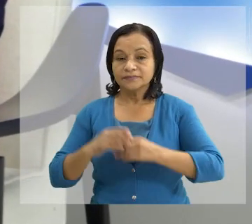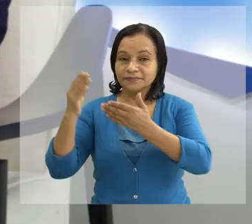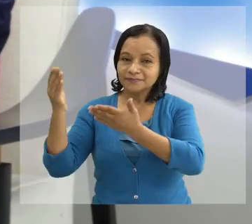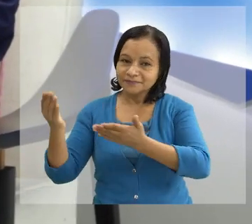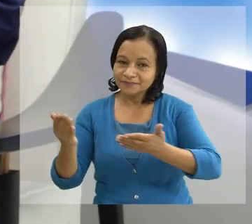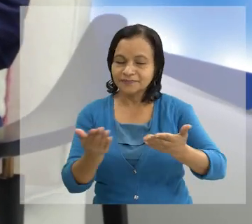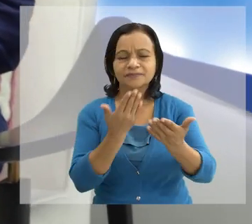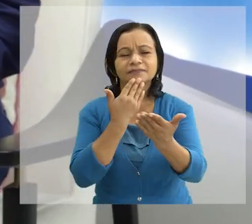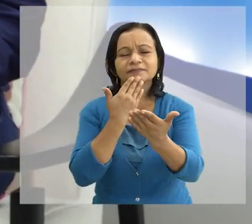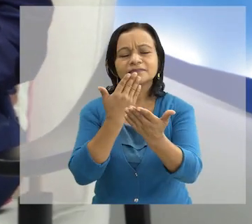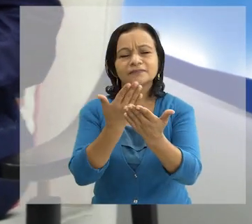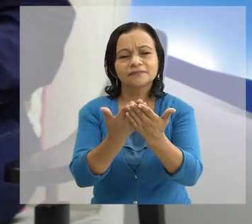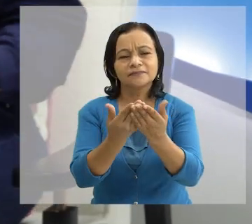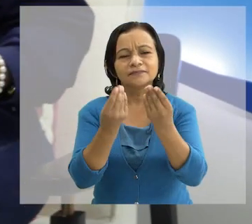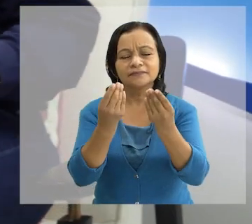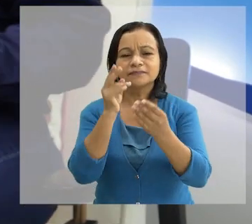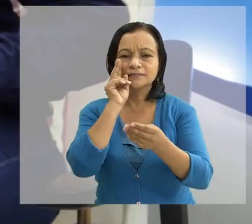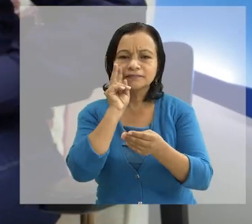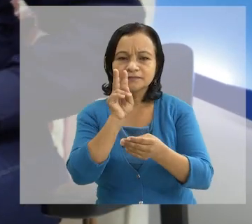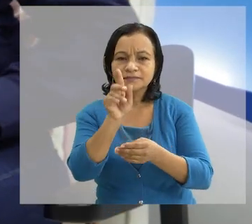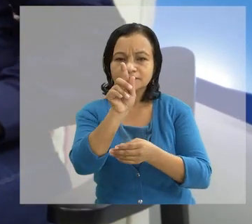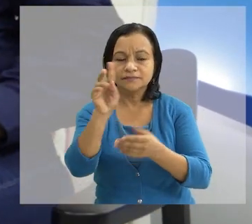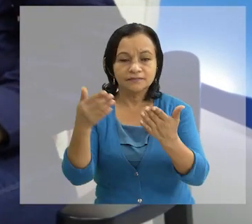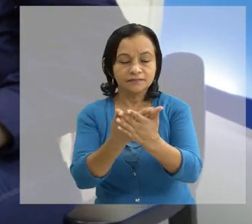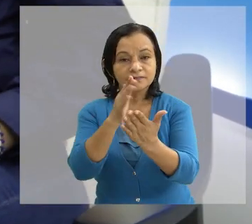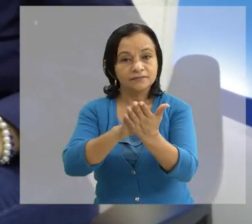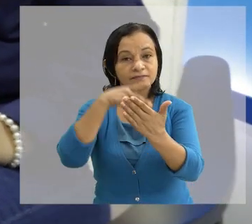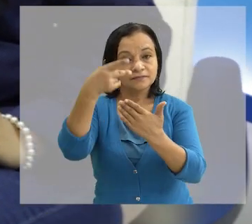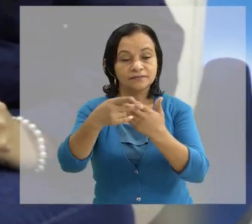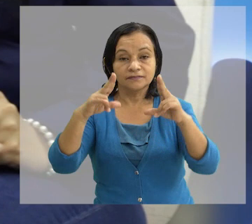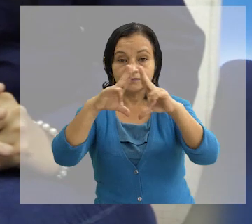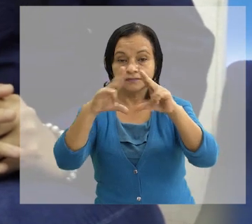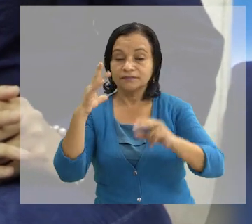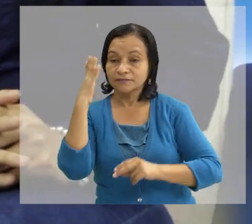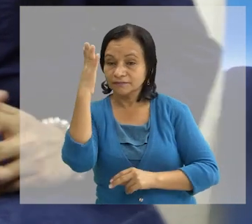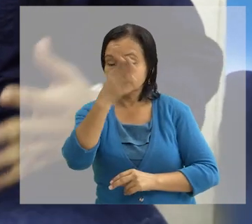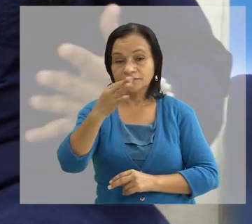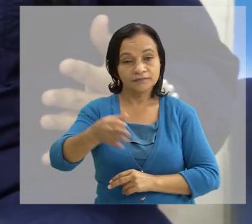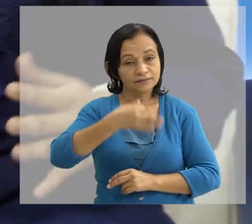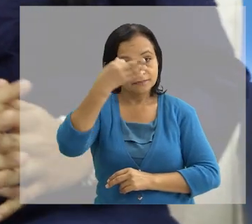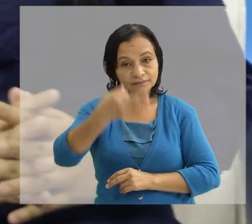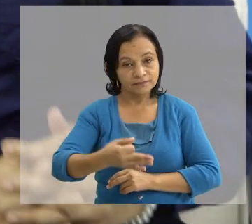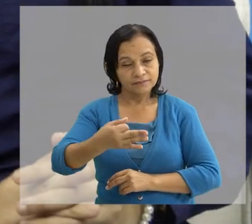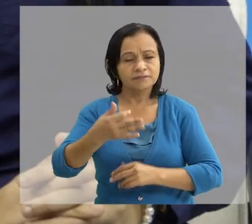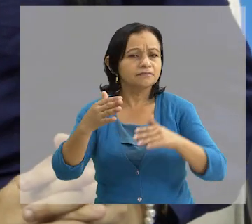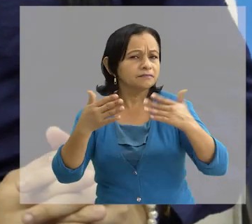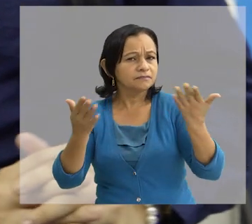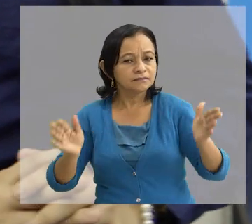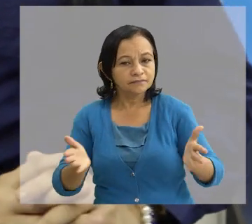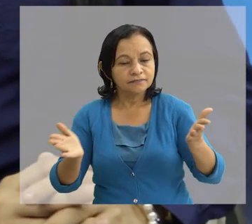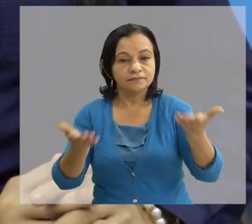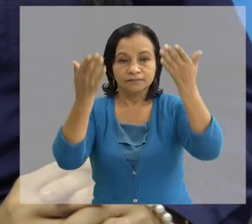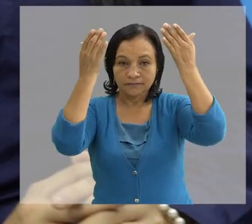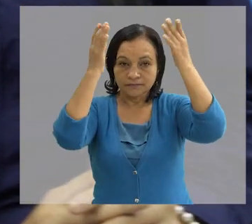Bienvenidos y gracias por acompañarnos en una nueva edición de su programa Nicaragua Linda y Segura, orientado a la promoción